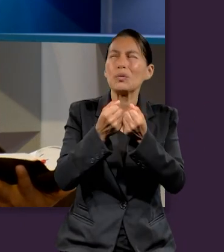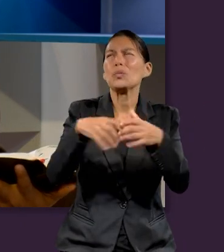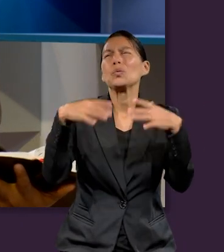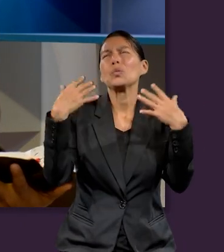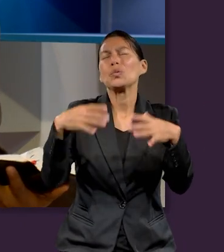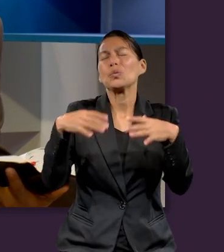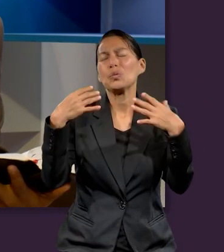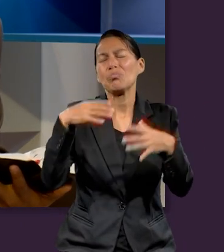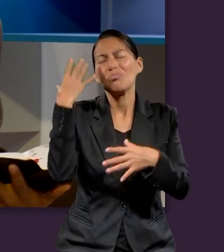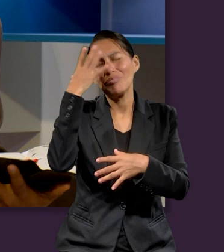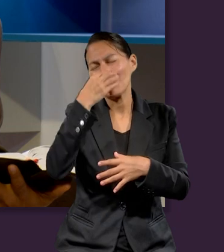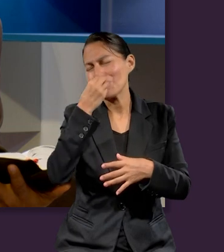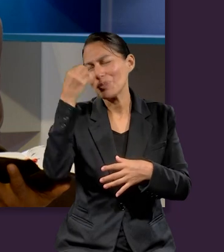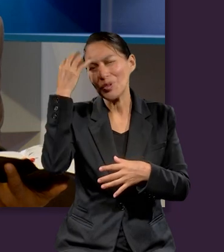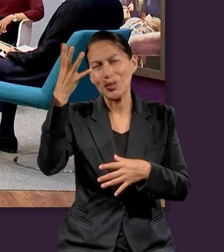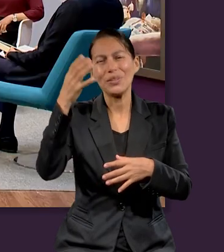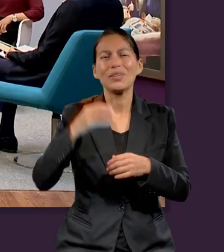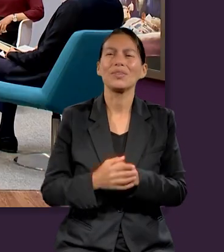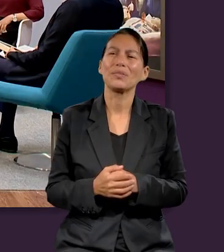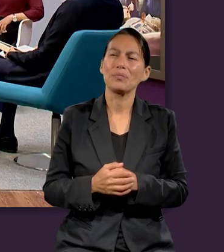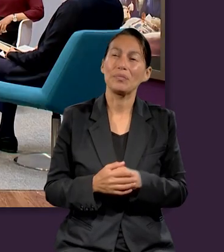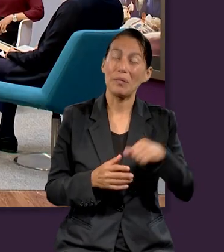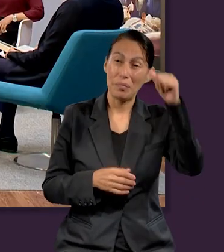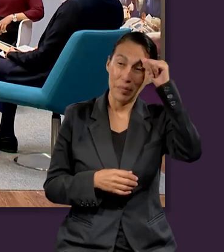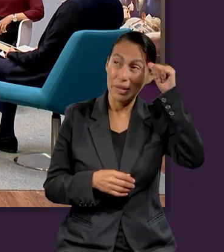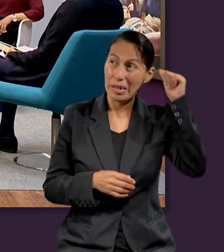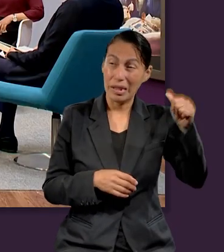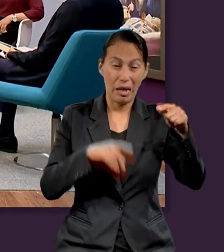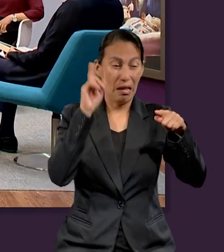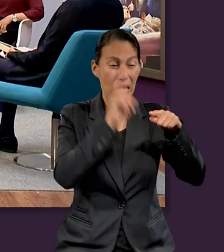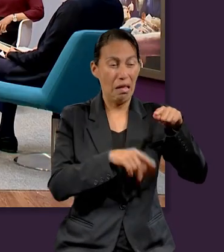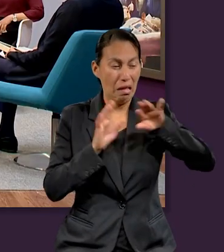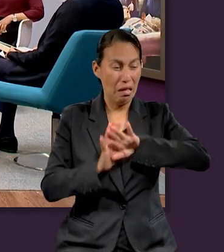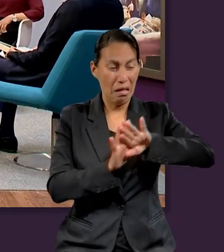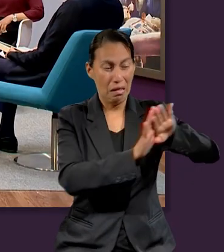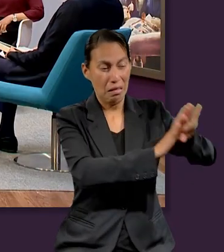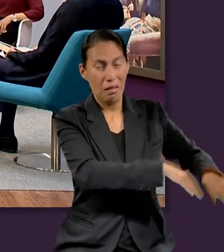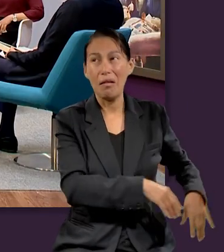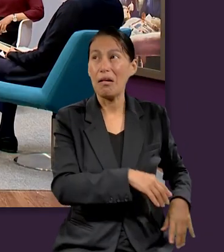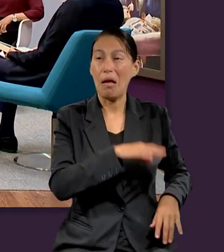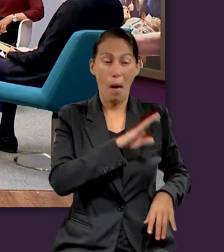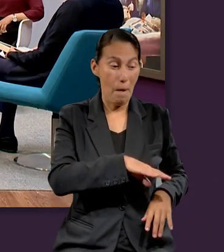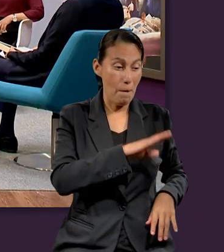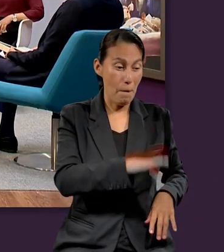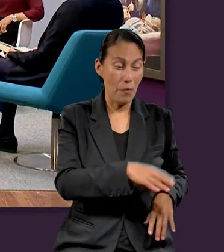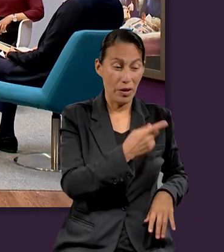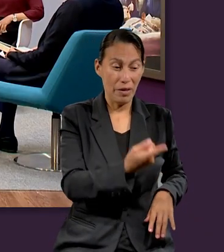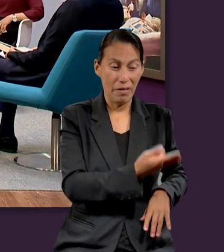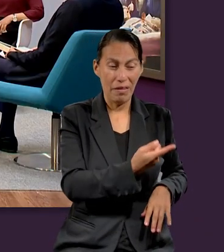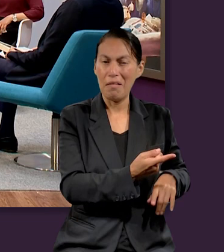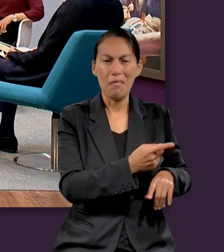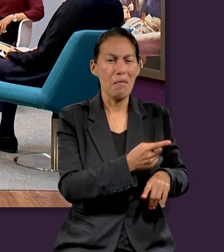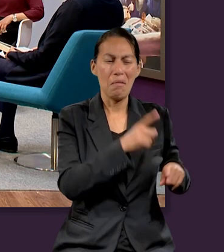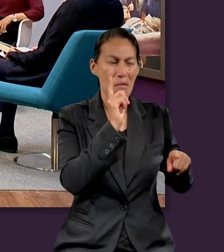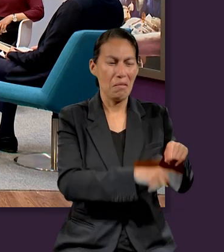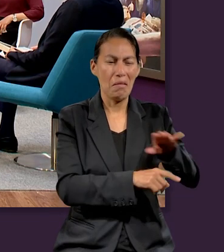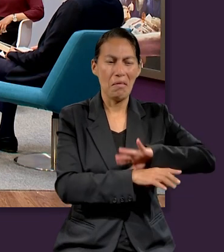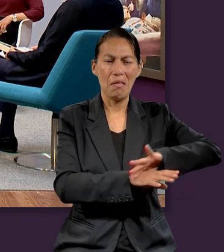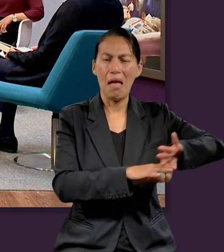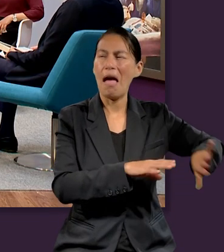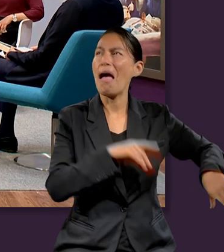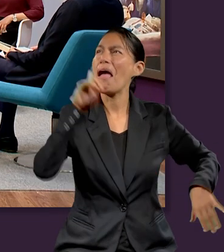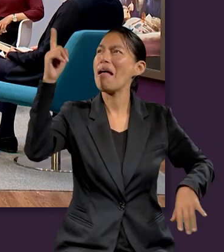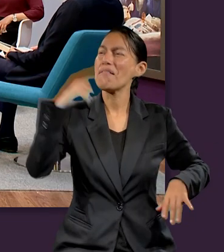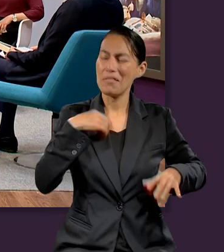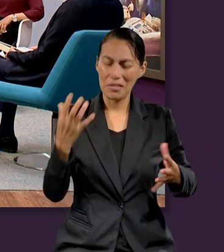Redimido. Redención. Redención del pecado. Redención de una muerte eterna. Y eso nos tiene que traer